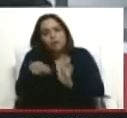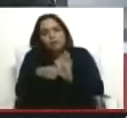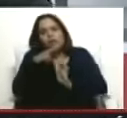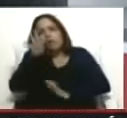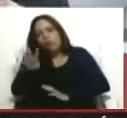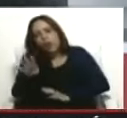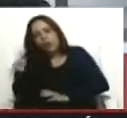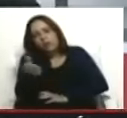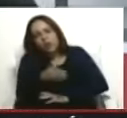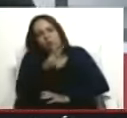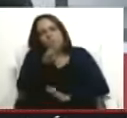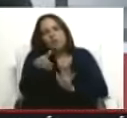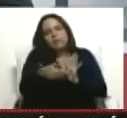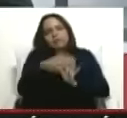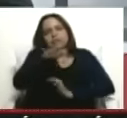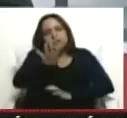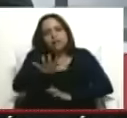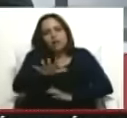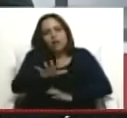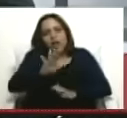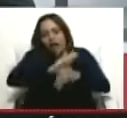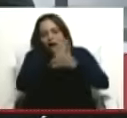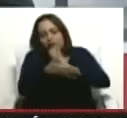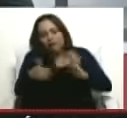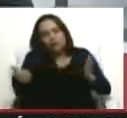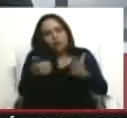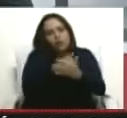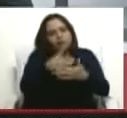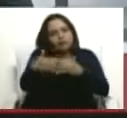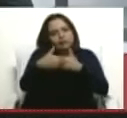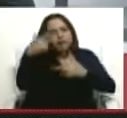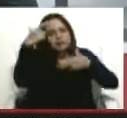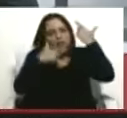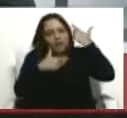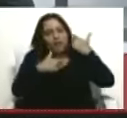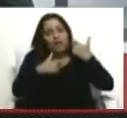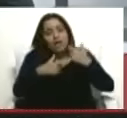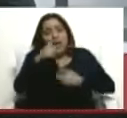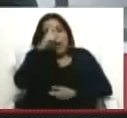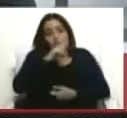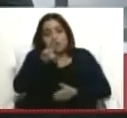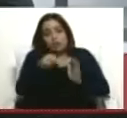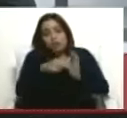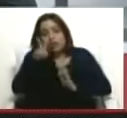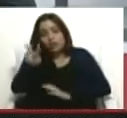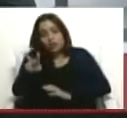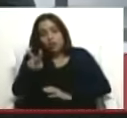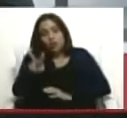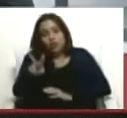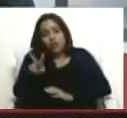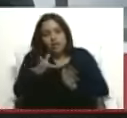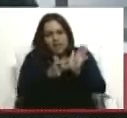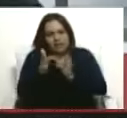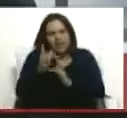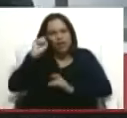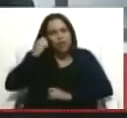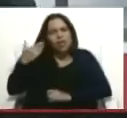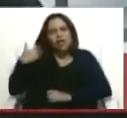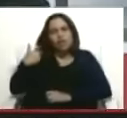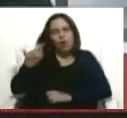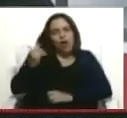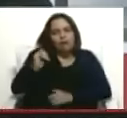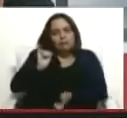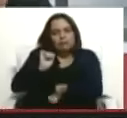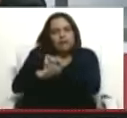2005, en que derrotado el golpe de Estado contra Chávez del 11 de abril del año 2002, donde, como recordarás, fui detenido y otros